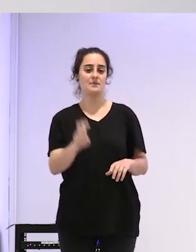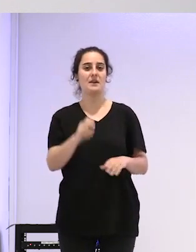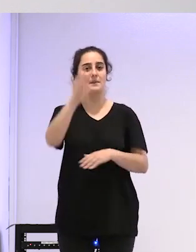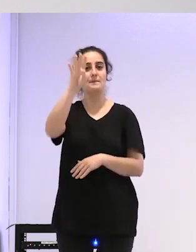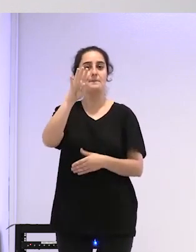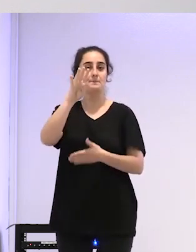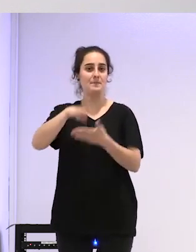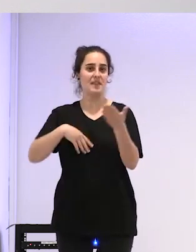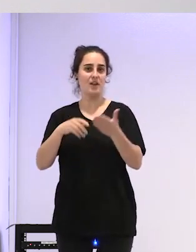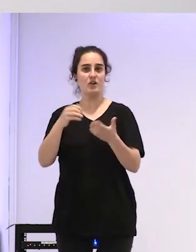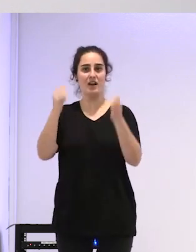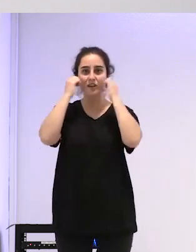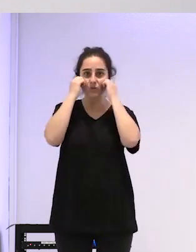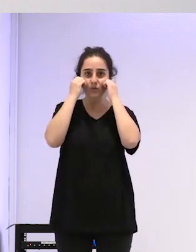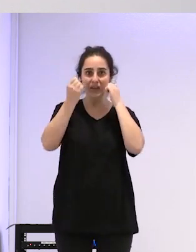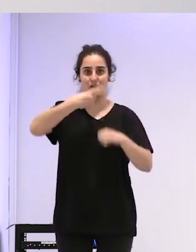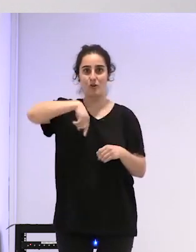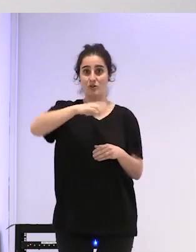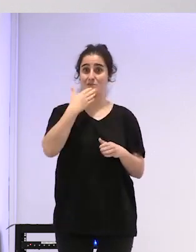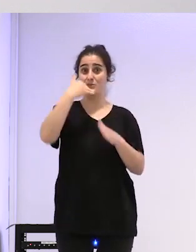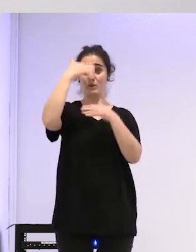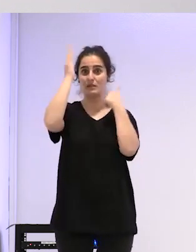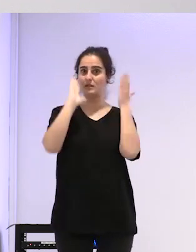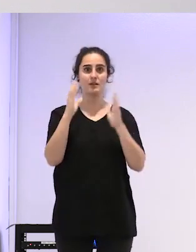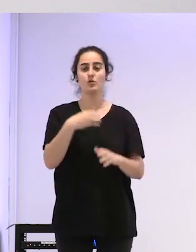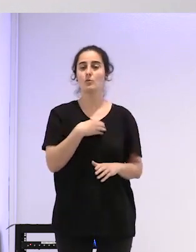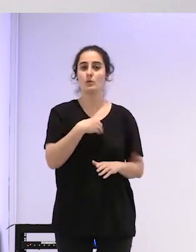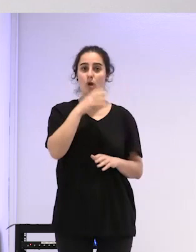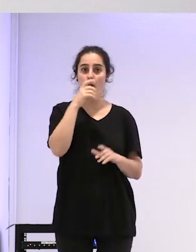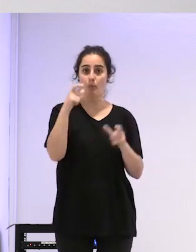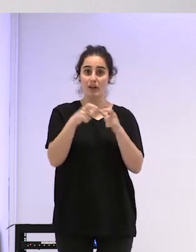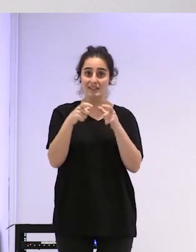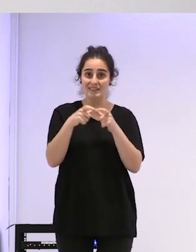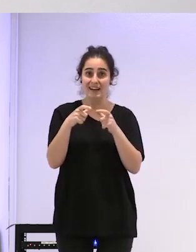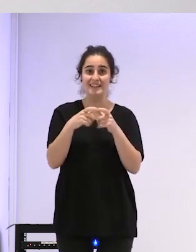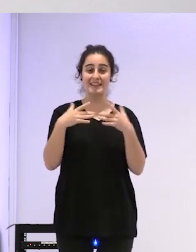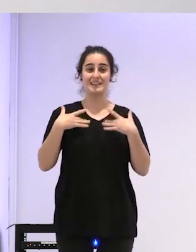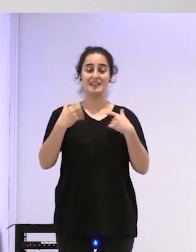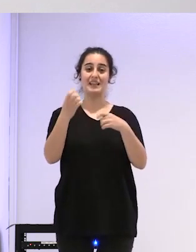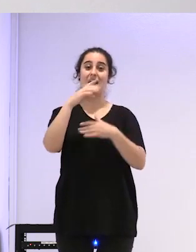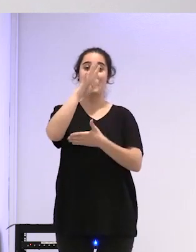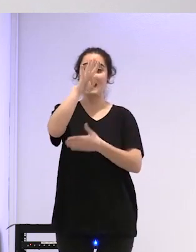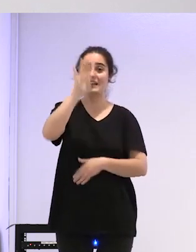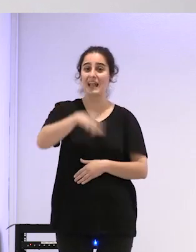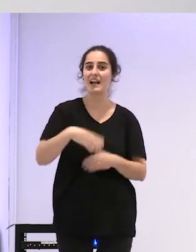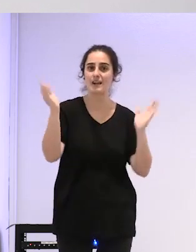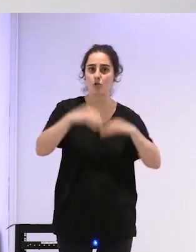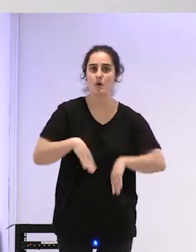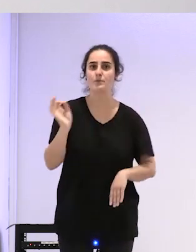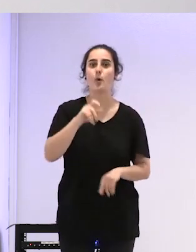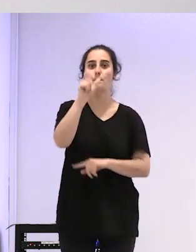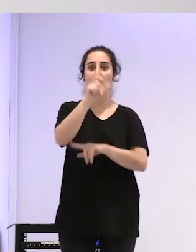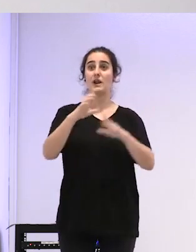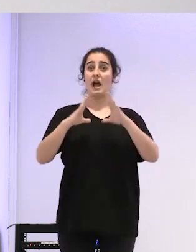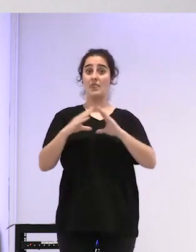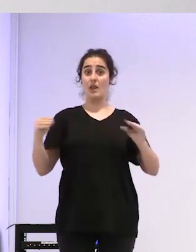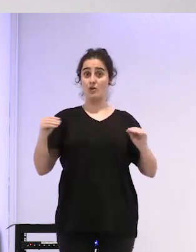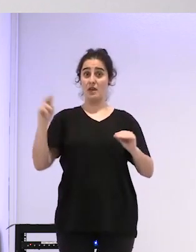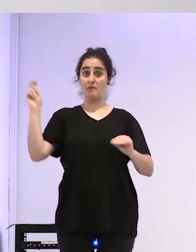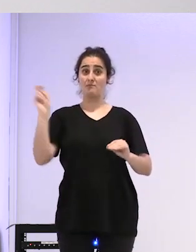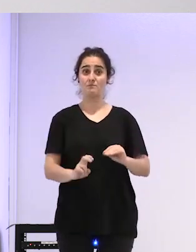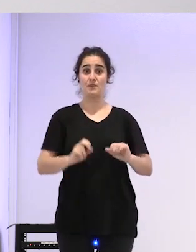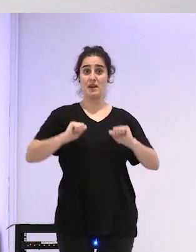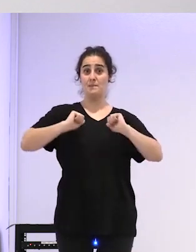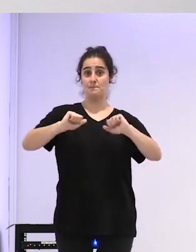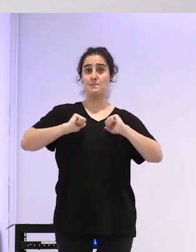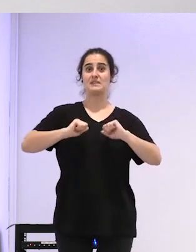nosotros no las podemos atender porque no tienen tarjeta sanitaria en Cataluña o gente de Andalucía que viene a hacer un máster en Barcelona